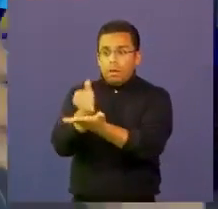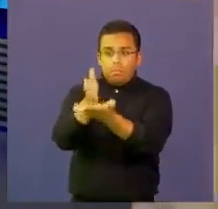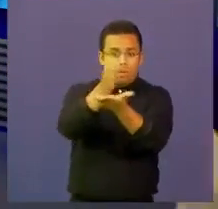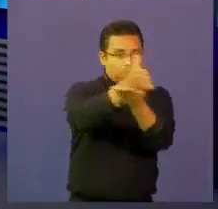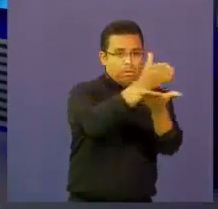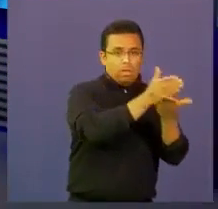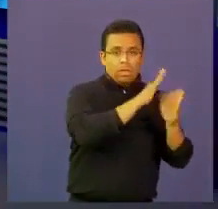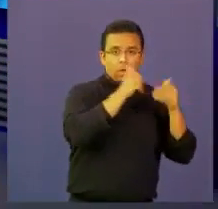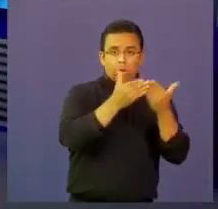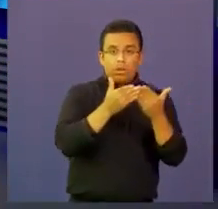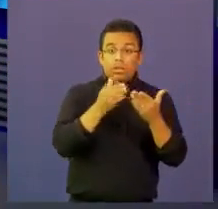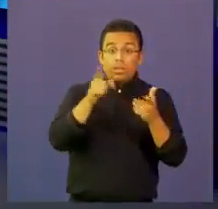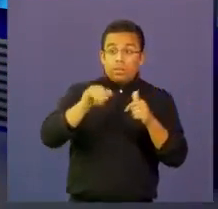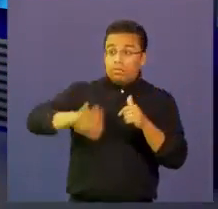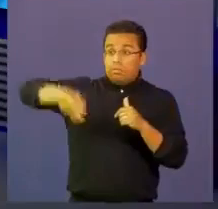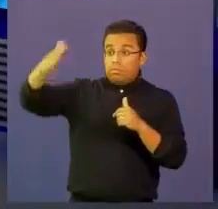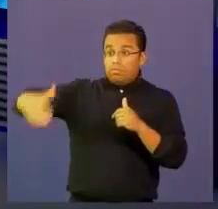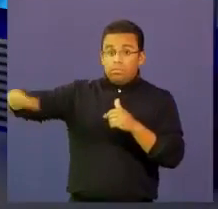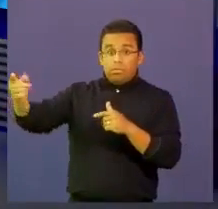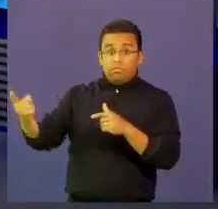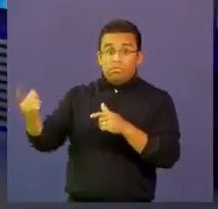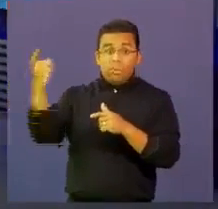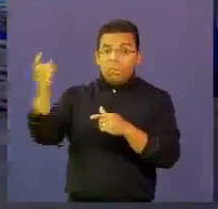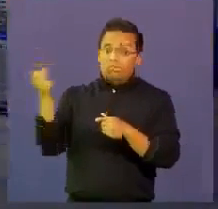fortaleciendo la zona rural y la zona urbana del país.